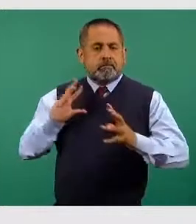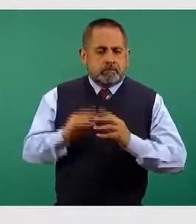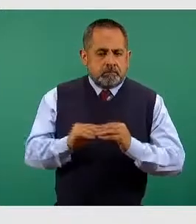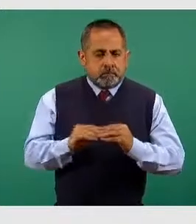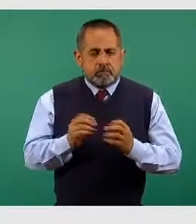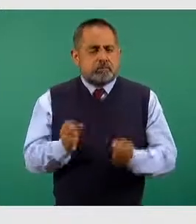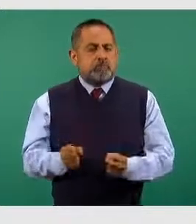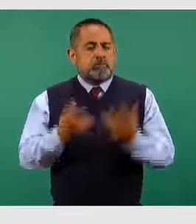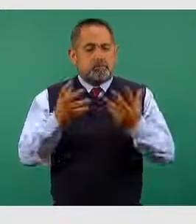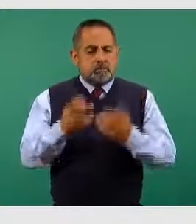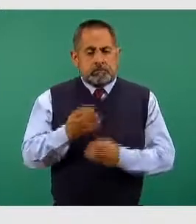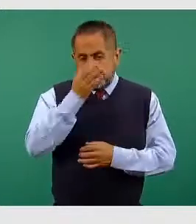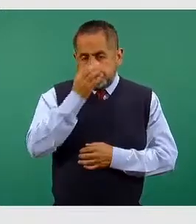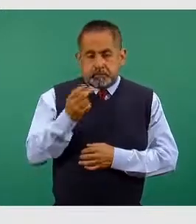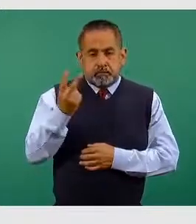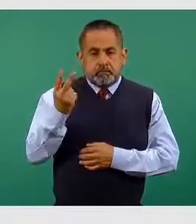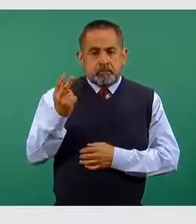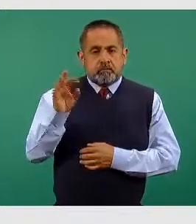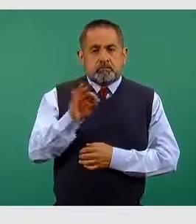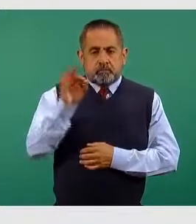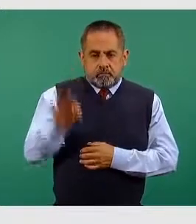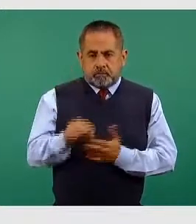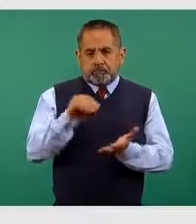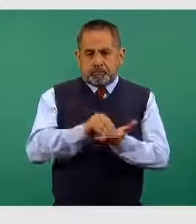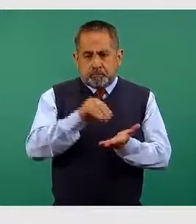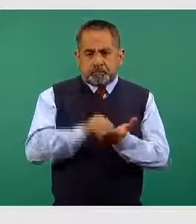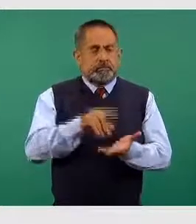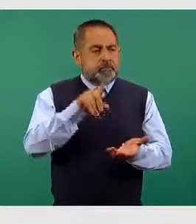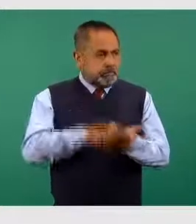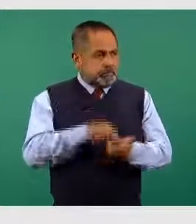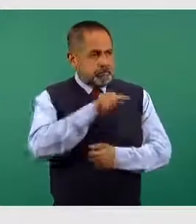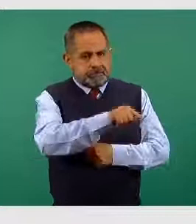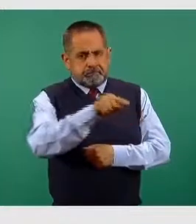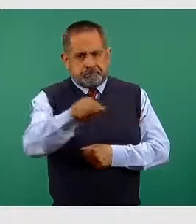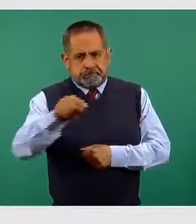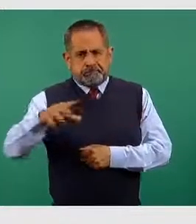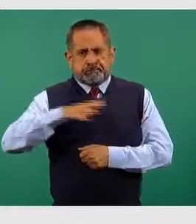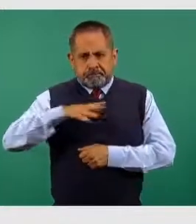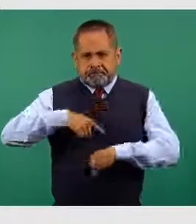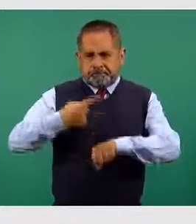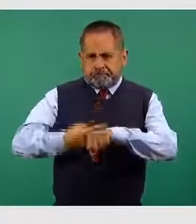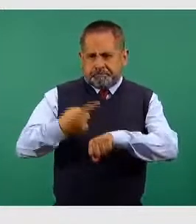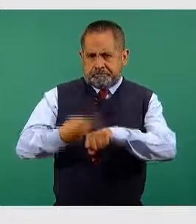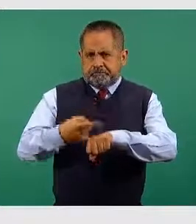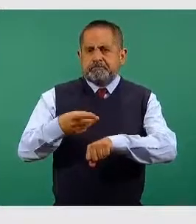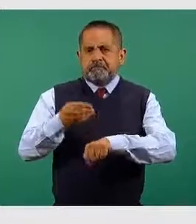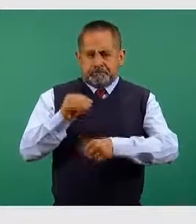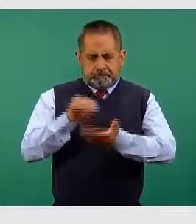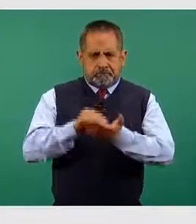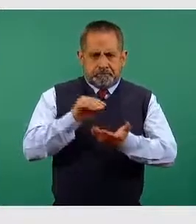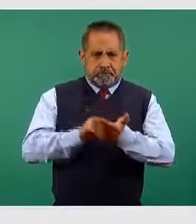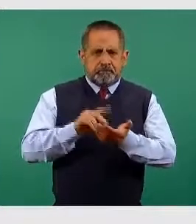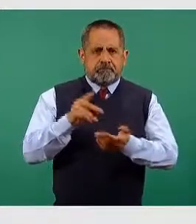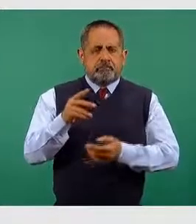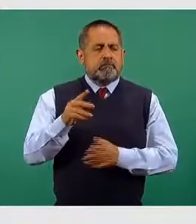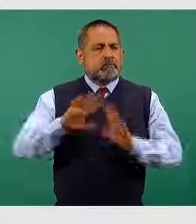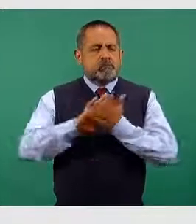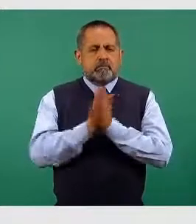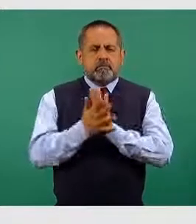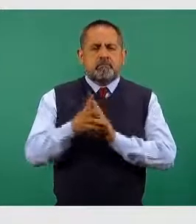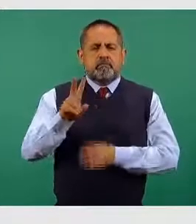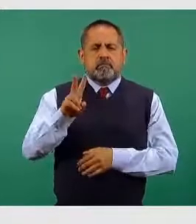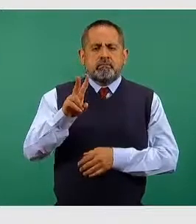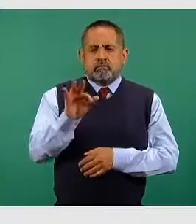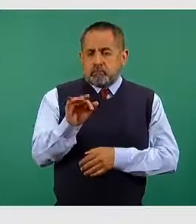los cuales el 2 por ciento están activos, el 2 por ciento están activos, que representan a 47 mil